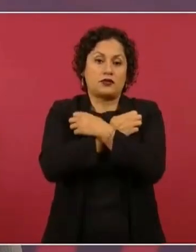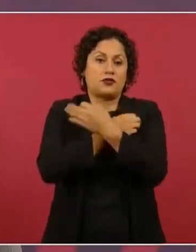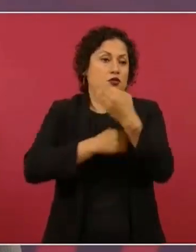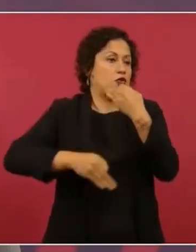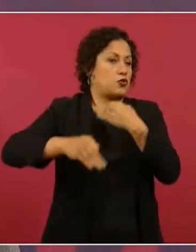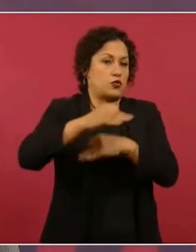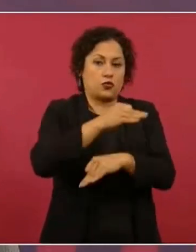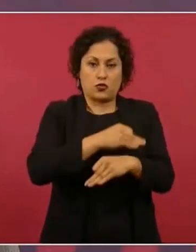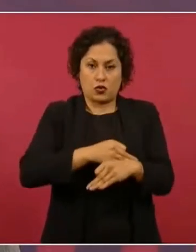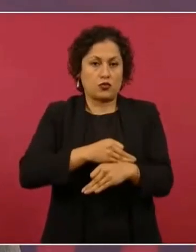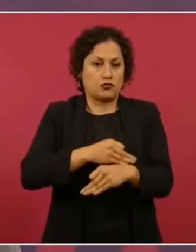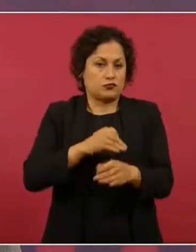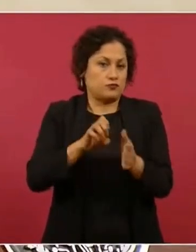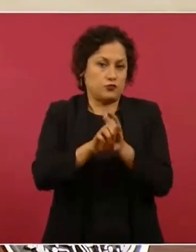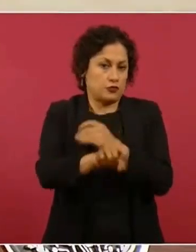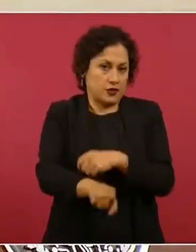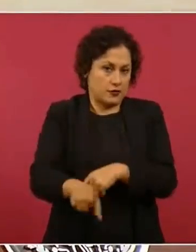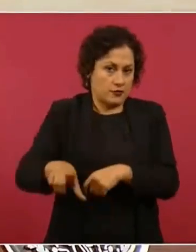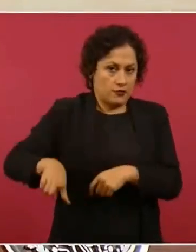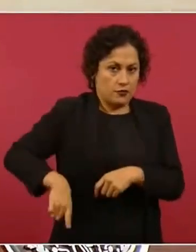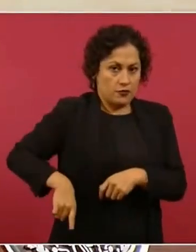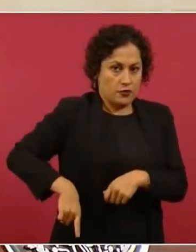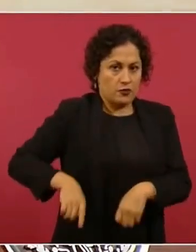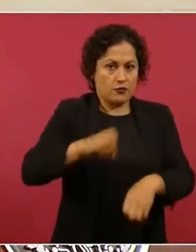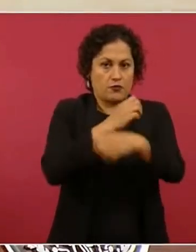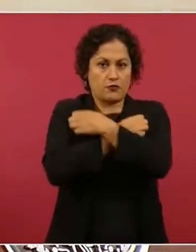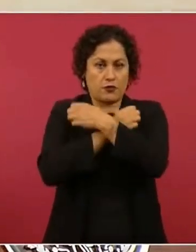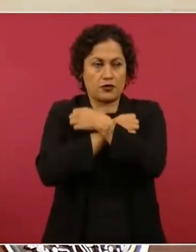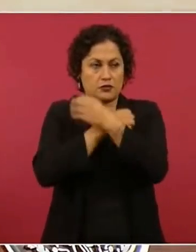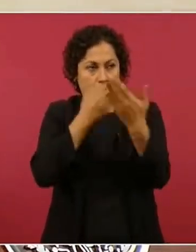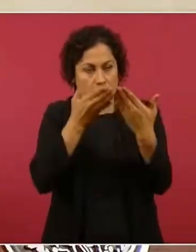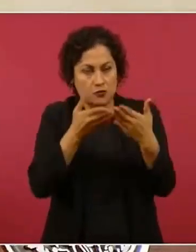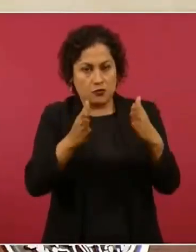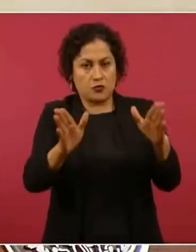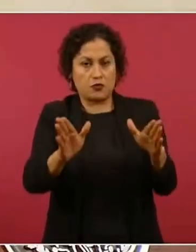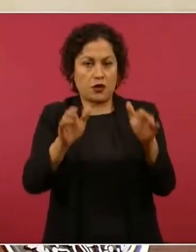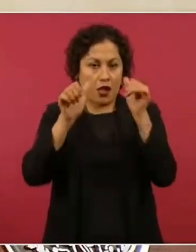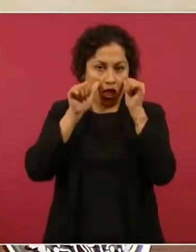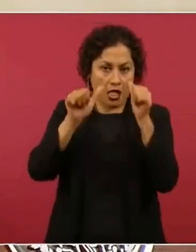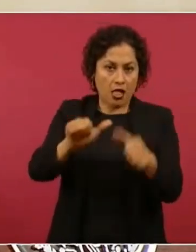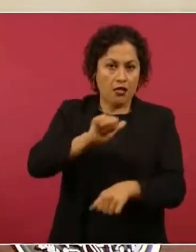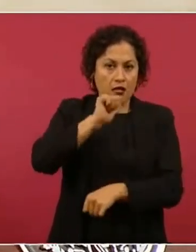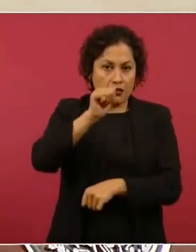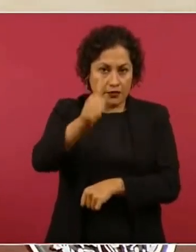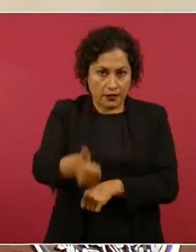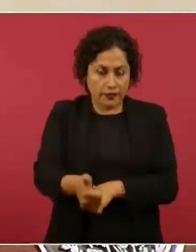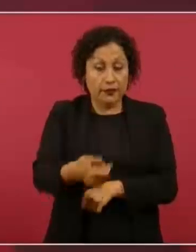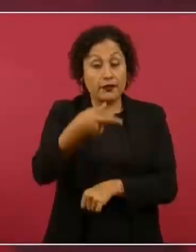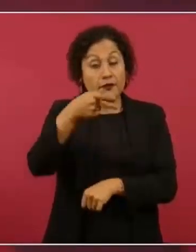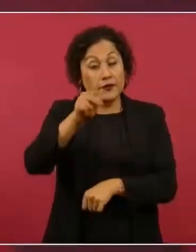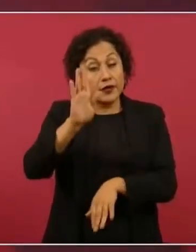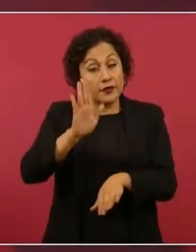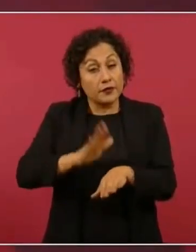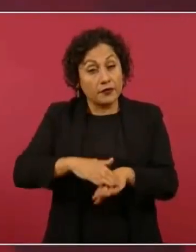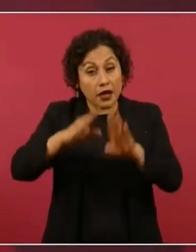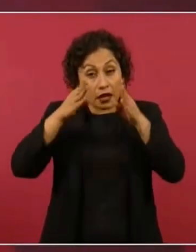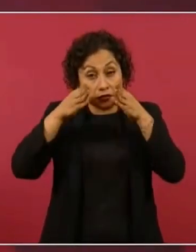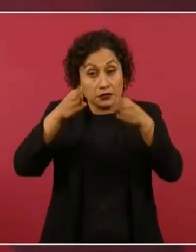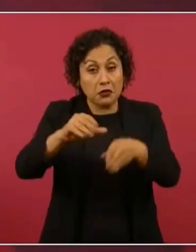educación pública en particular y en específico la formación de médicos